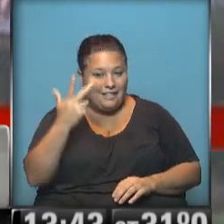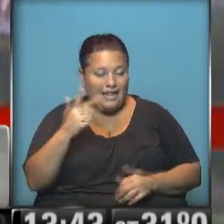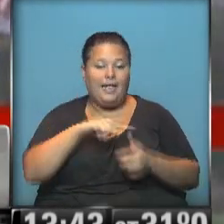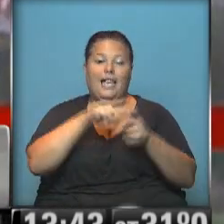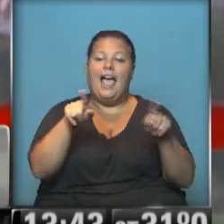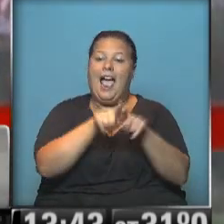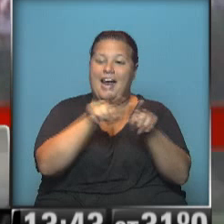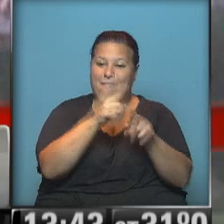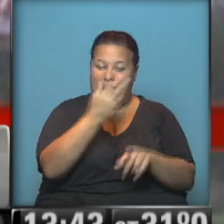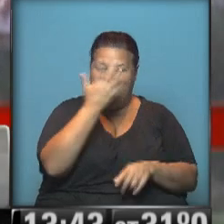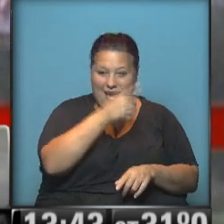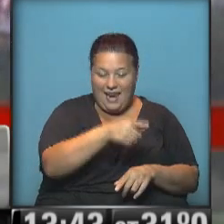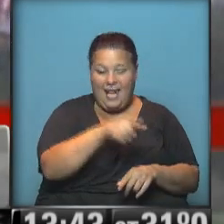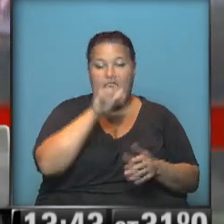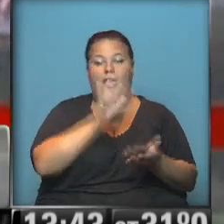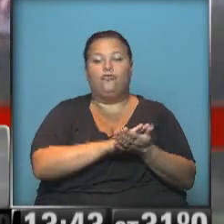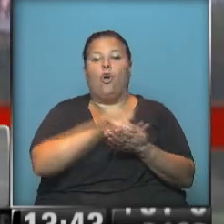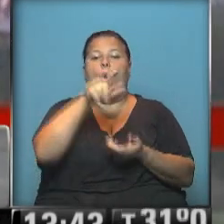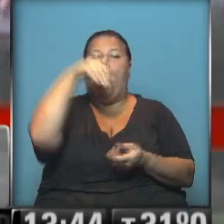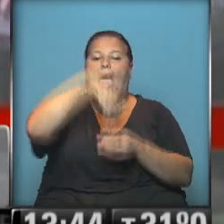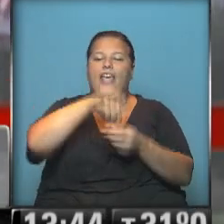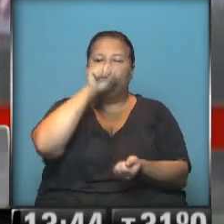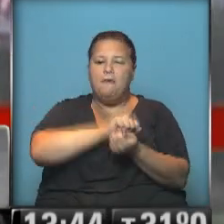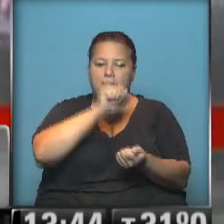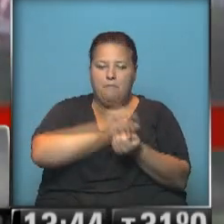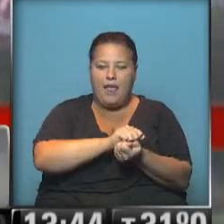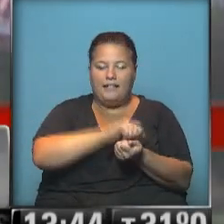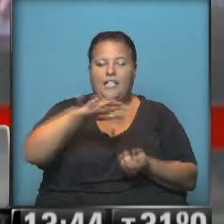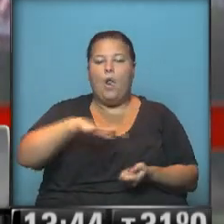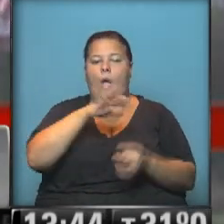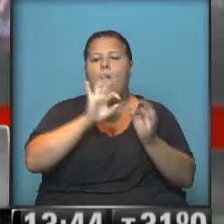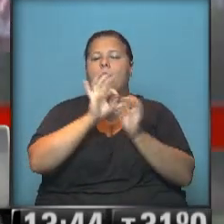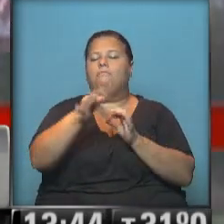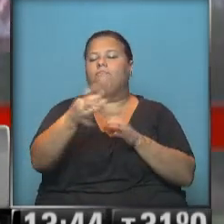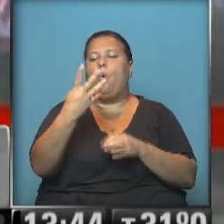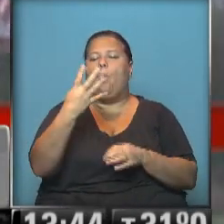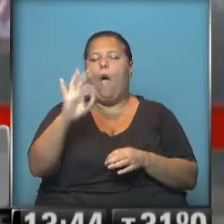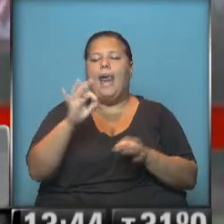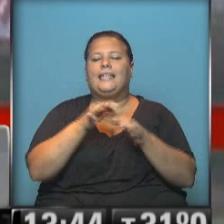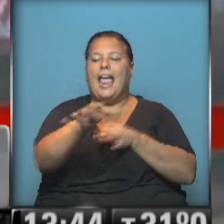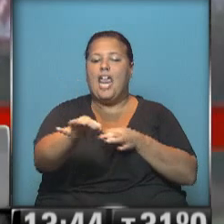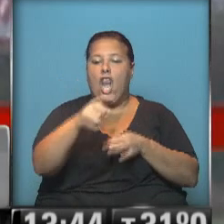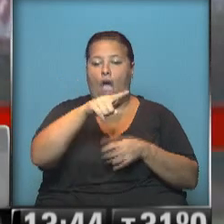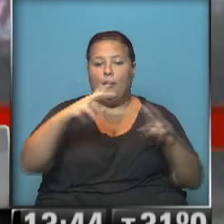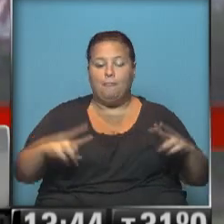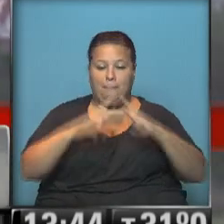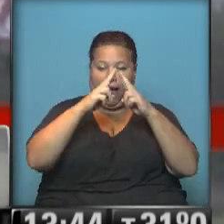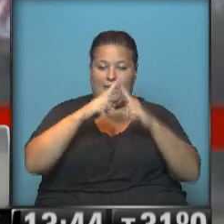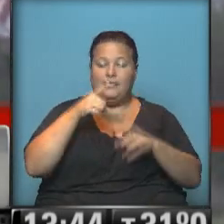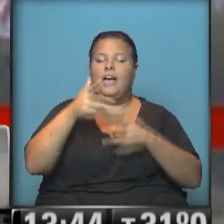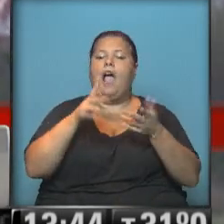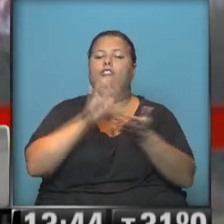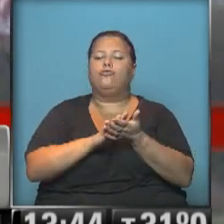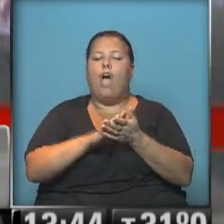un lado los hermanos Kouachi en esta imprenta en la localidad de Dan Martin, a unos 40 kilómetros de París. Estamos hablando